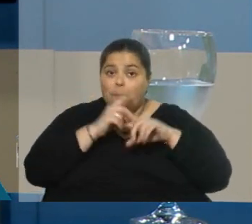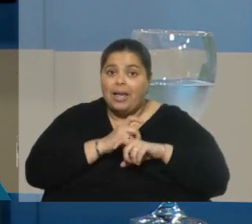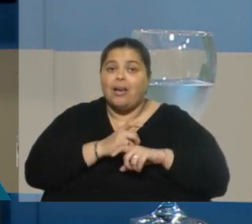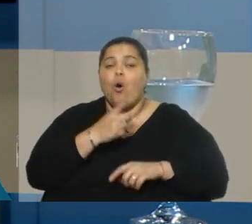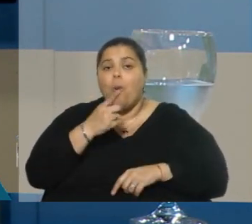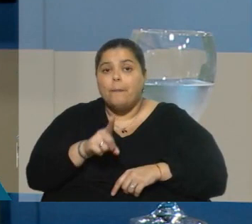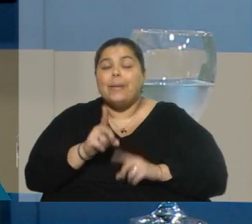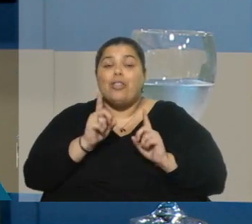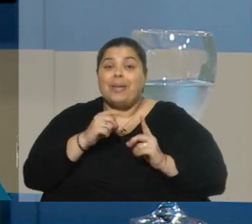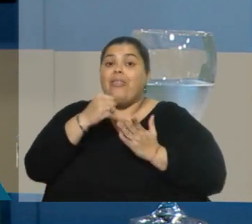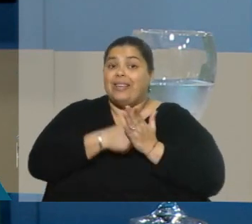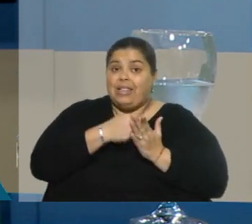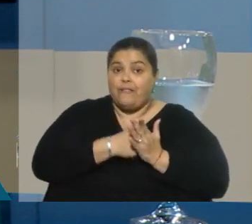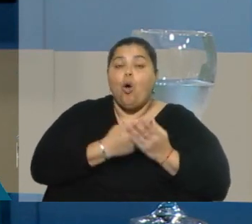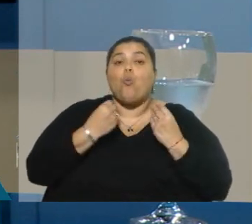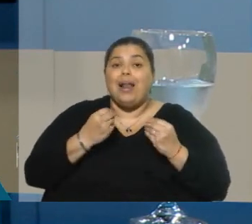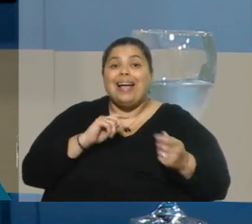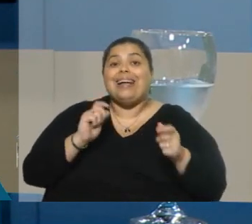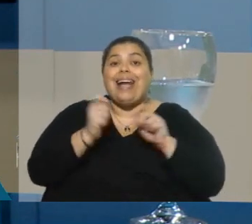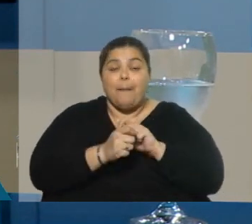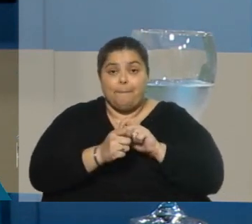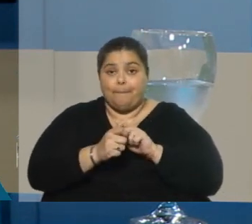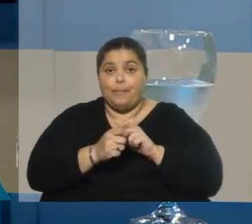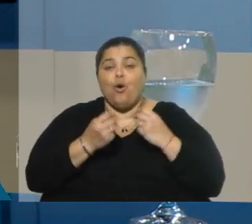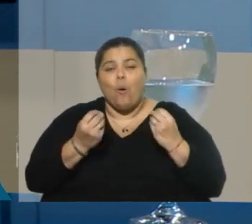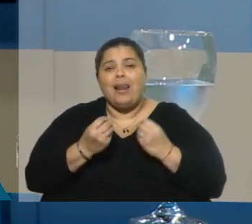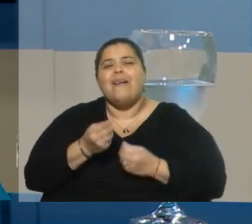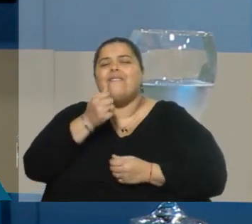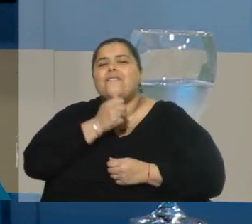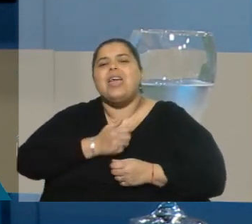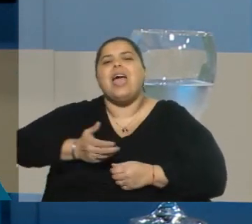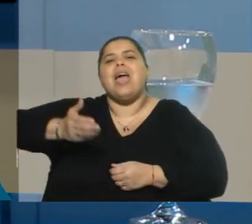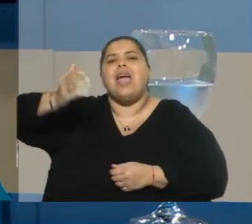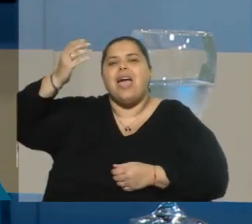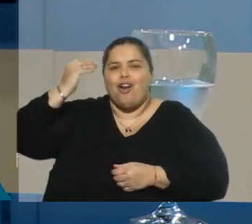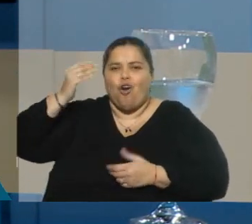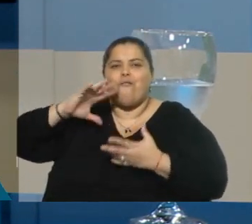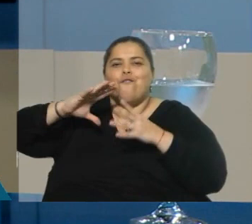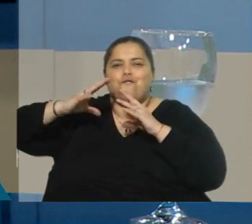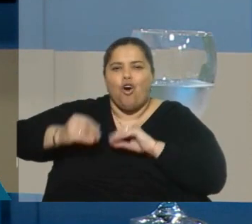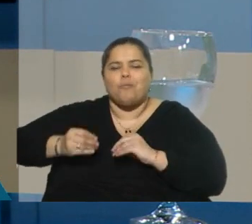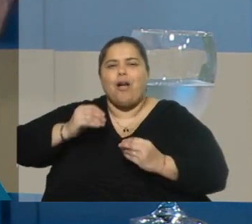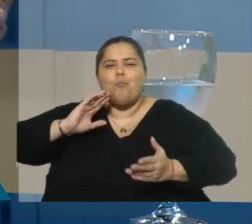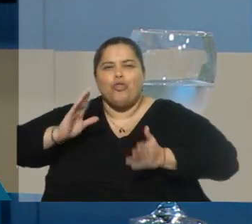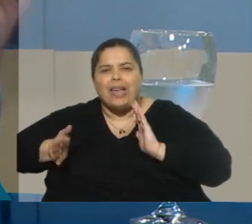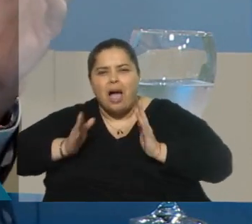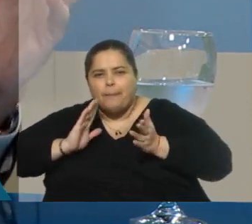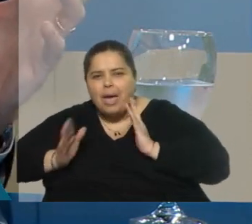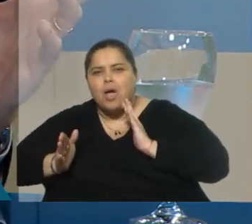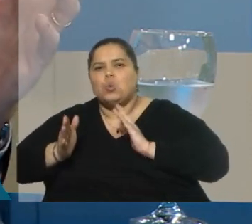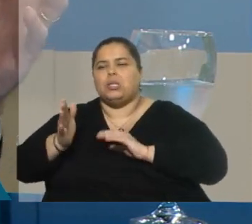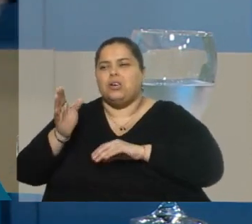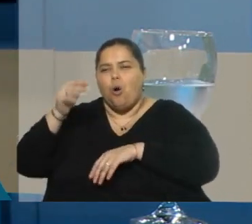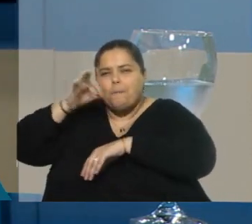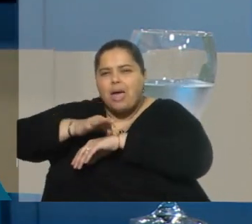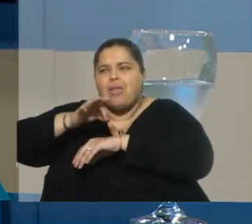supuesto, es muy desafiante, que es el cambio de paradigma. Del viejo modelo asilar, del viejo concepto terapéutico y biomédico de la atención de